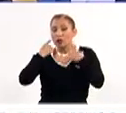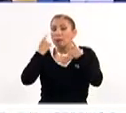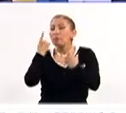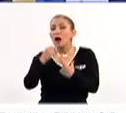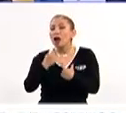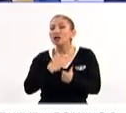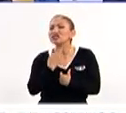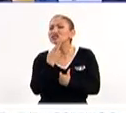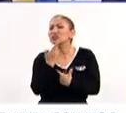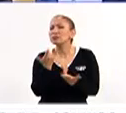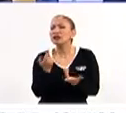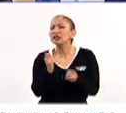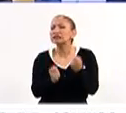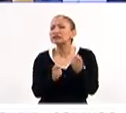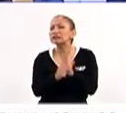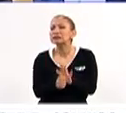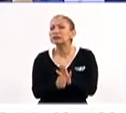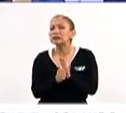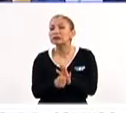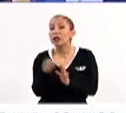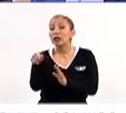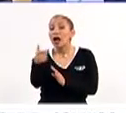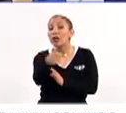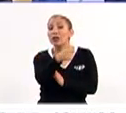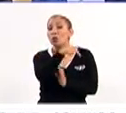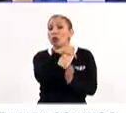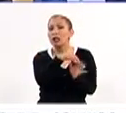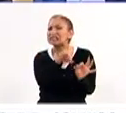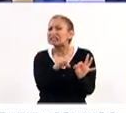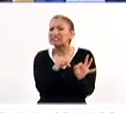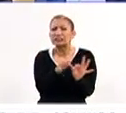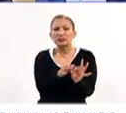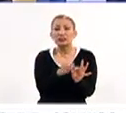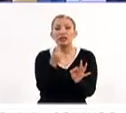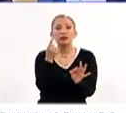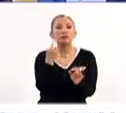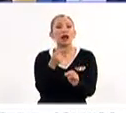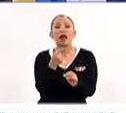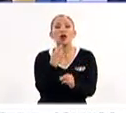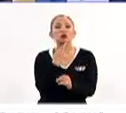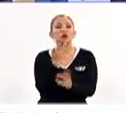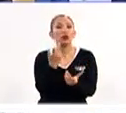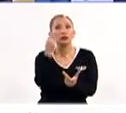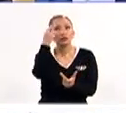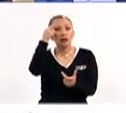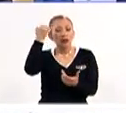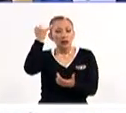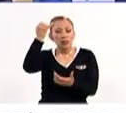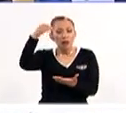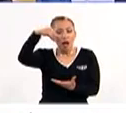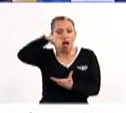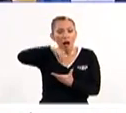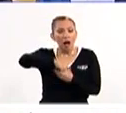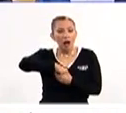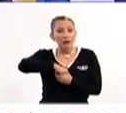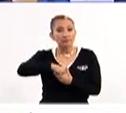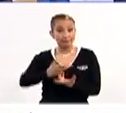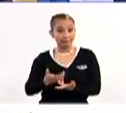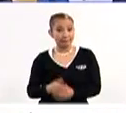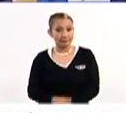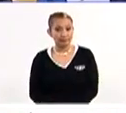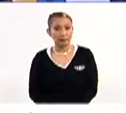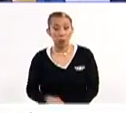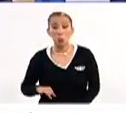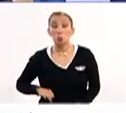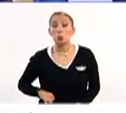propósito real. O sea, cada cosa está en su lugar y tiene un por qué, tiene un pensamiento atrás de todo ello.